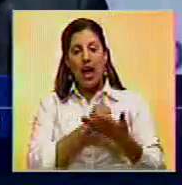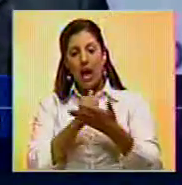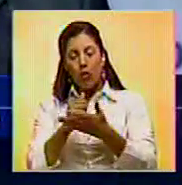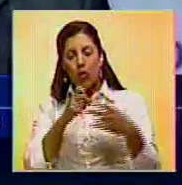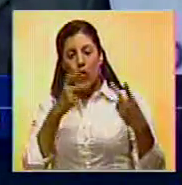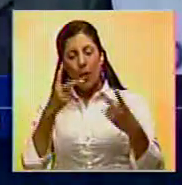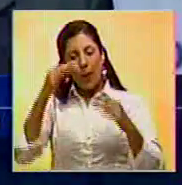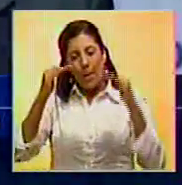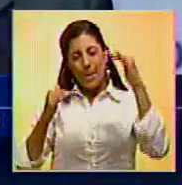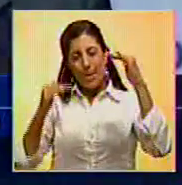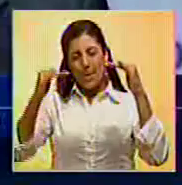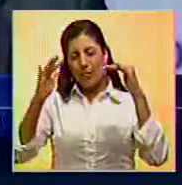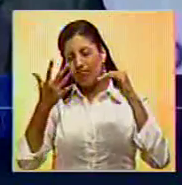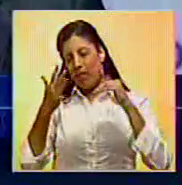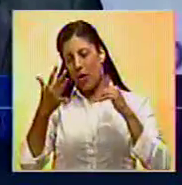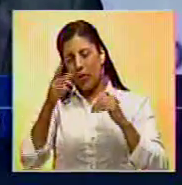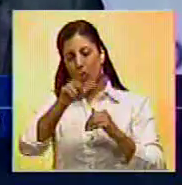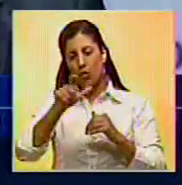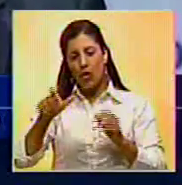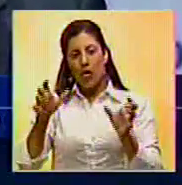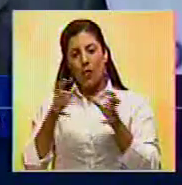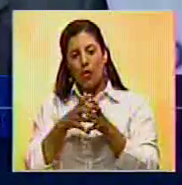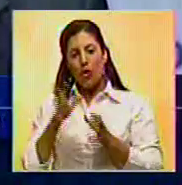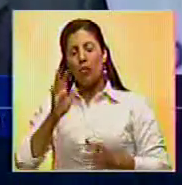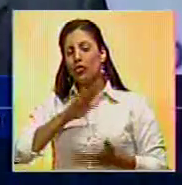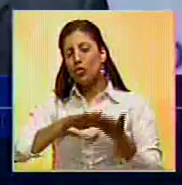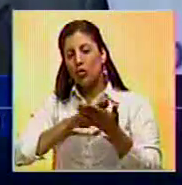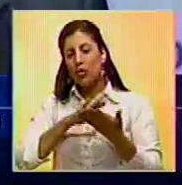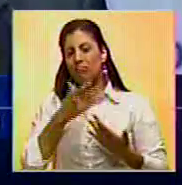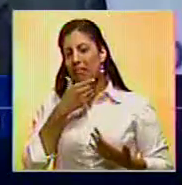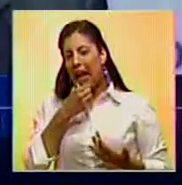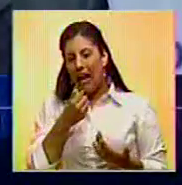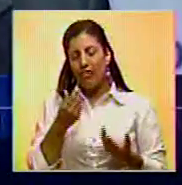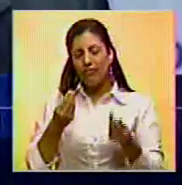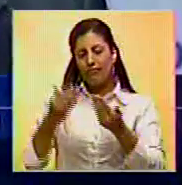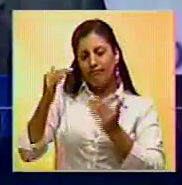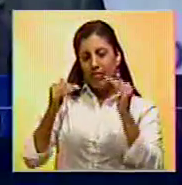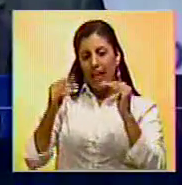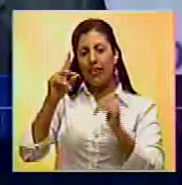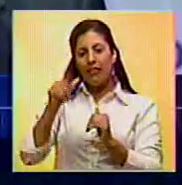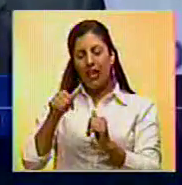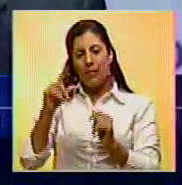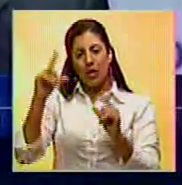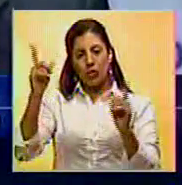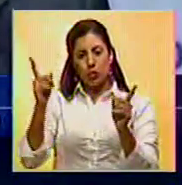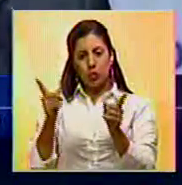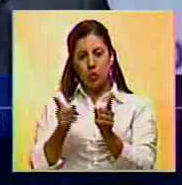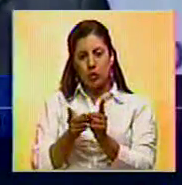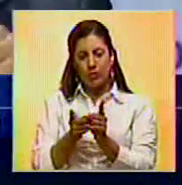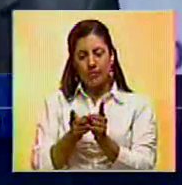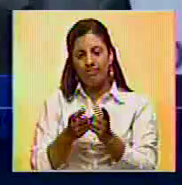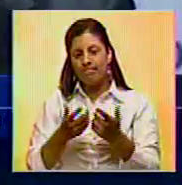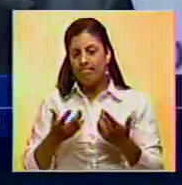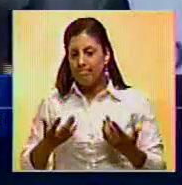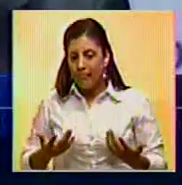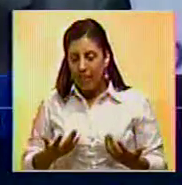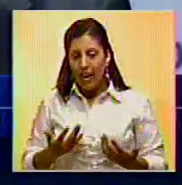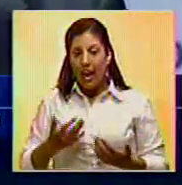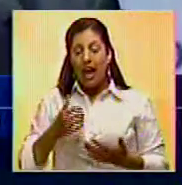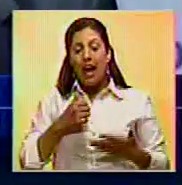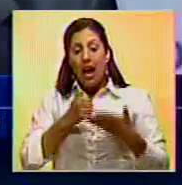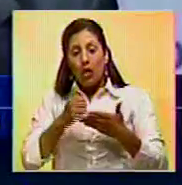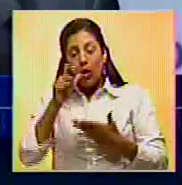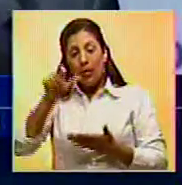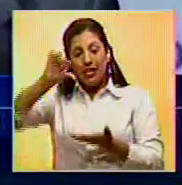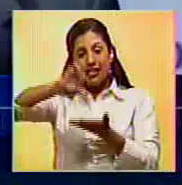de un promedio de lo que reciben los demás partidos, que es una solución bastante equilibrada. Igualmente, se rebajó el auxilio